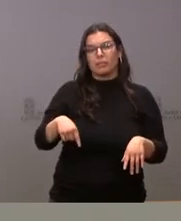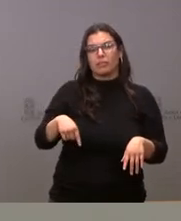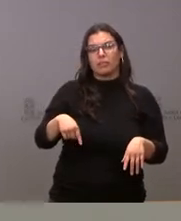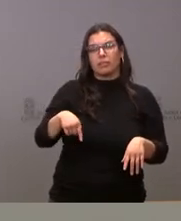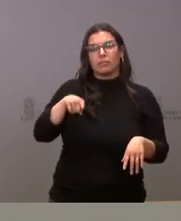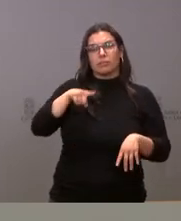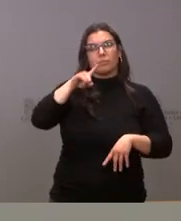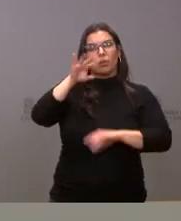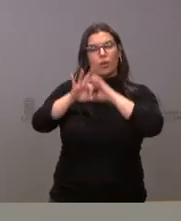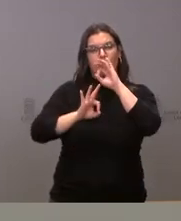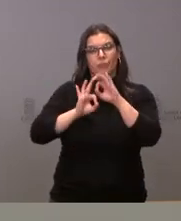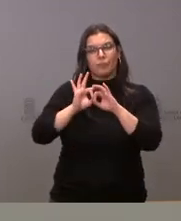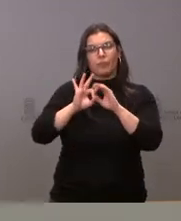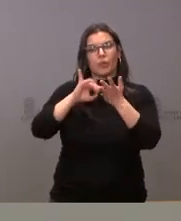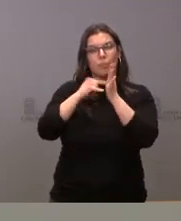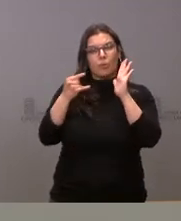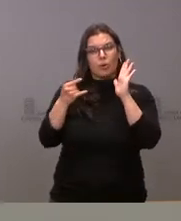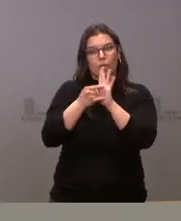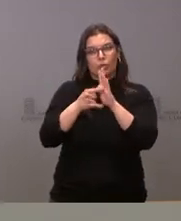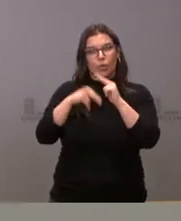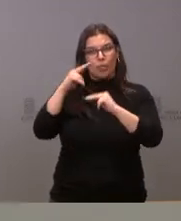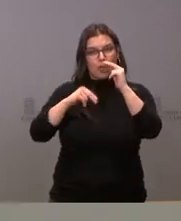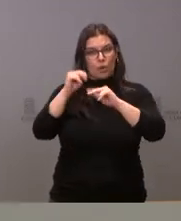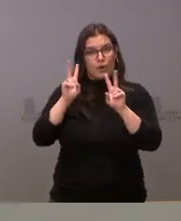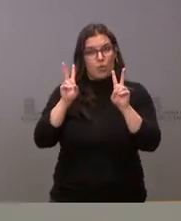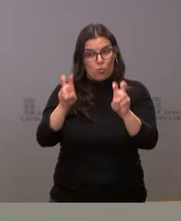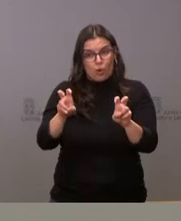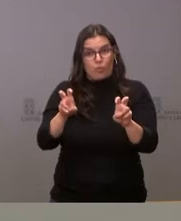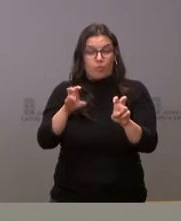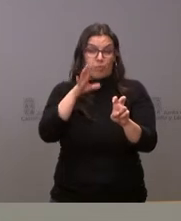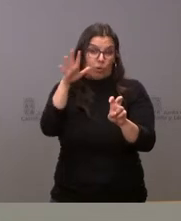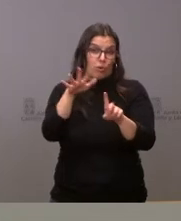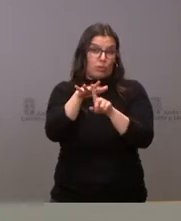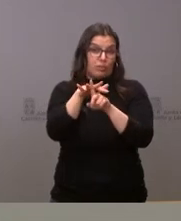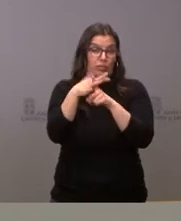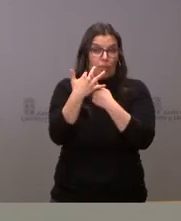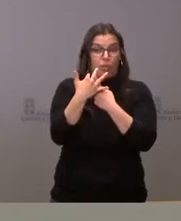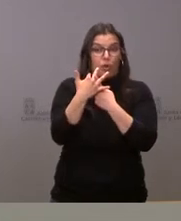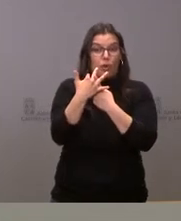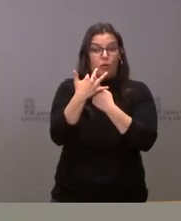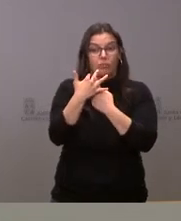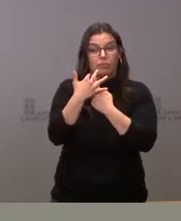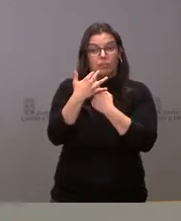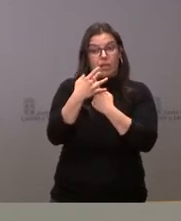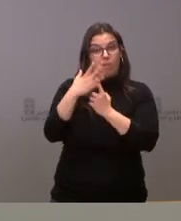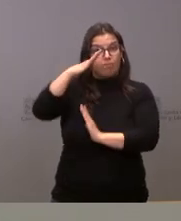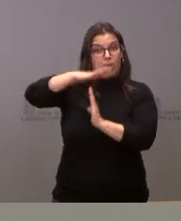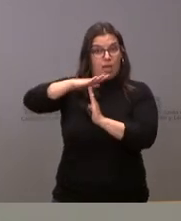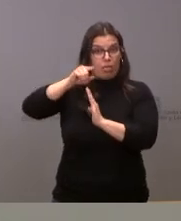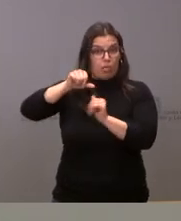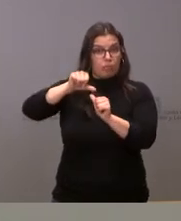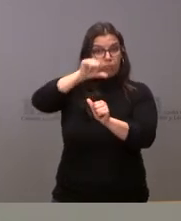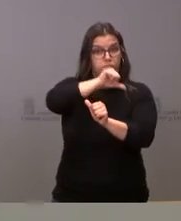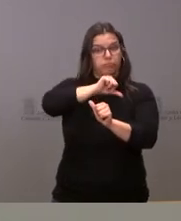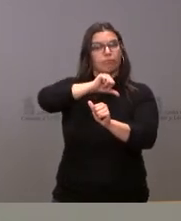celebración de un nuevo proyecto de obra, dada las circunstancias de paralización de esa actuación, fundamentalmente